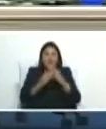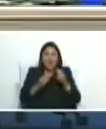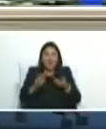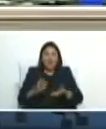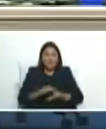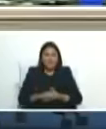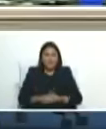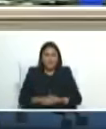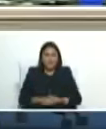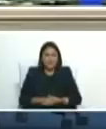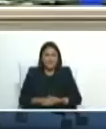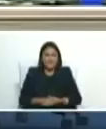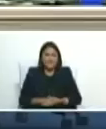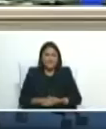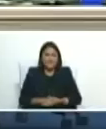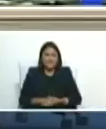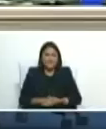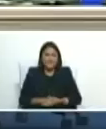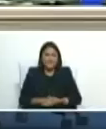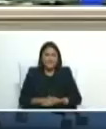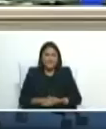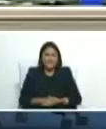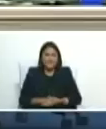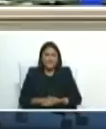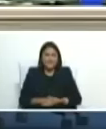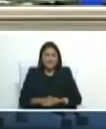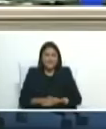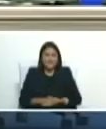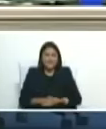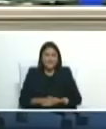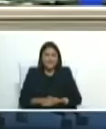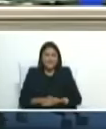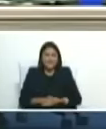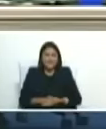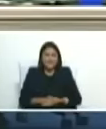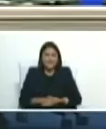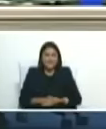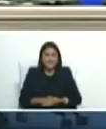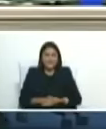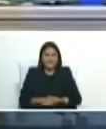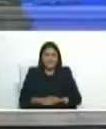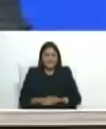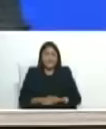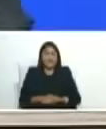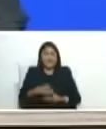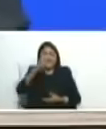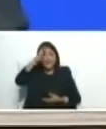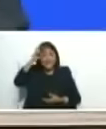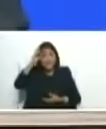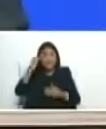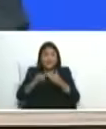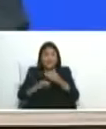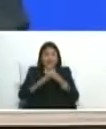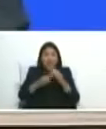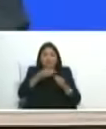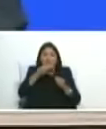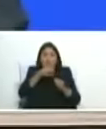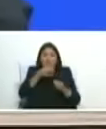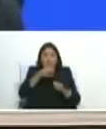di coscorrón para que saque sus manos porque se puso entonces David Cameron a hablar tontería